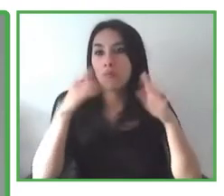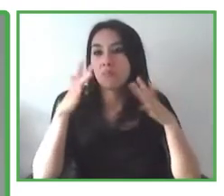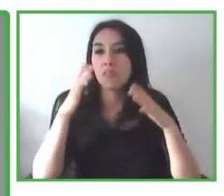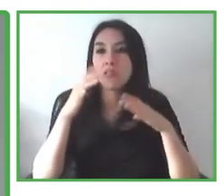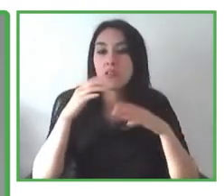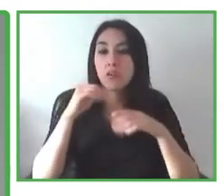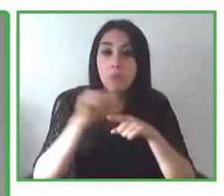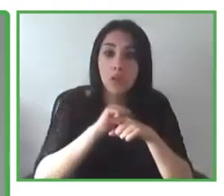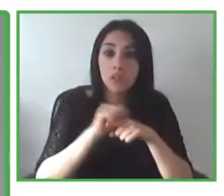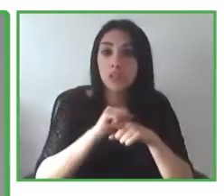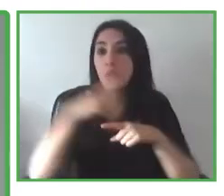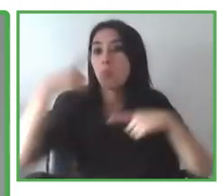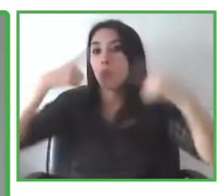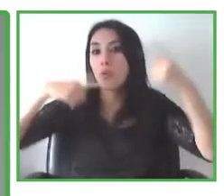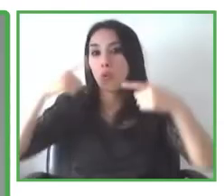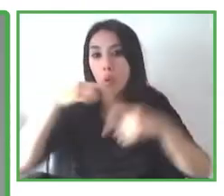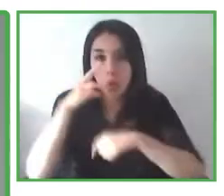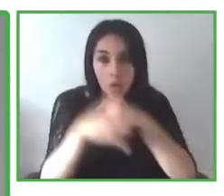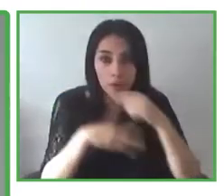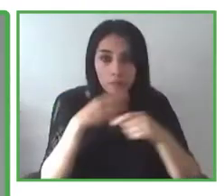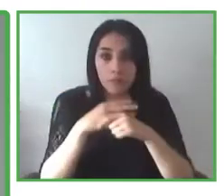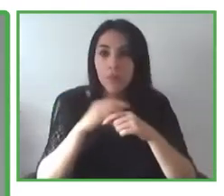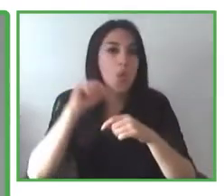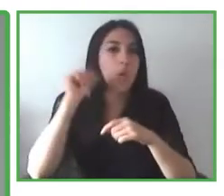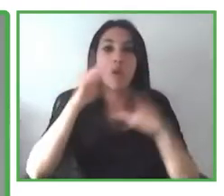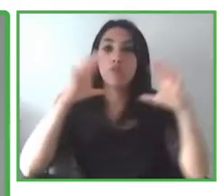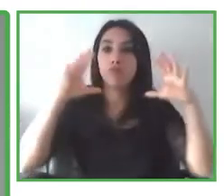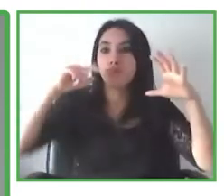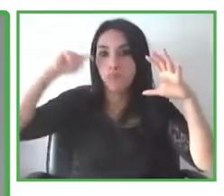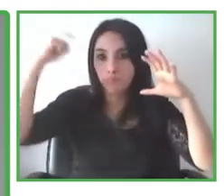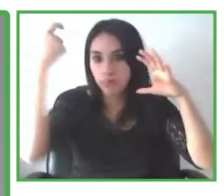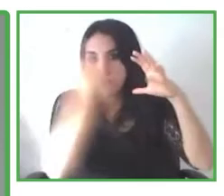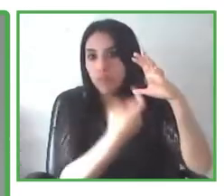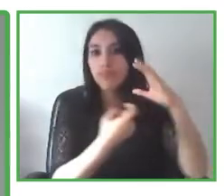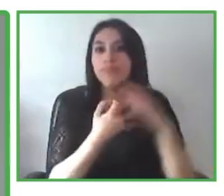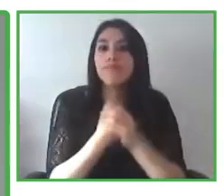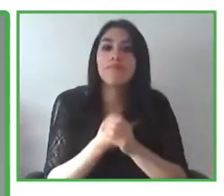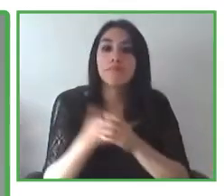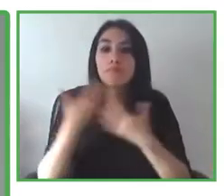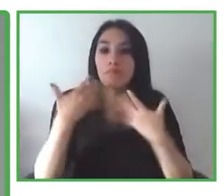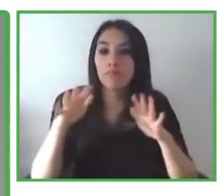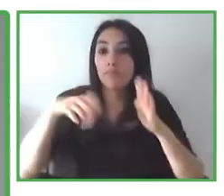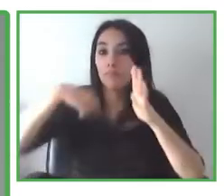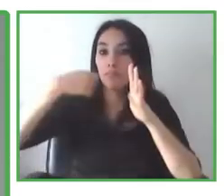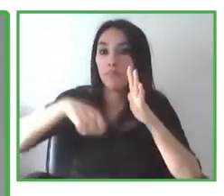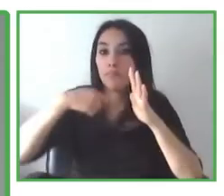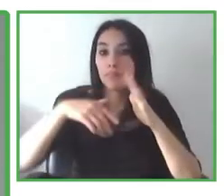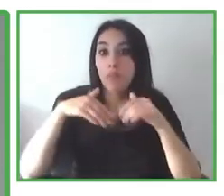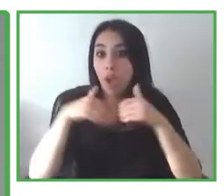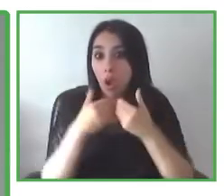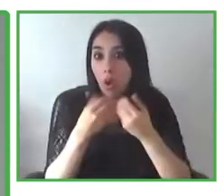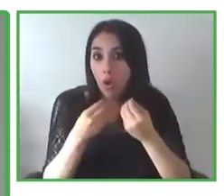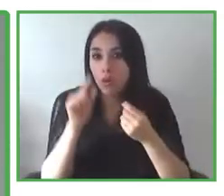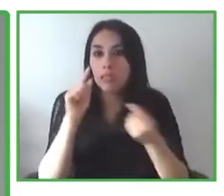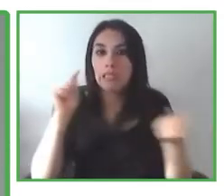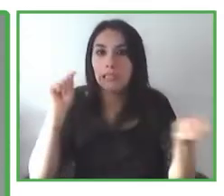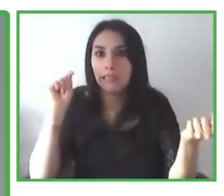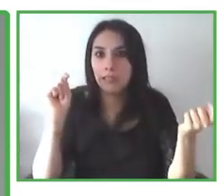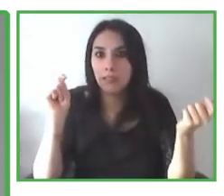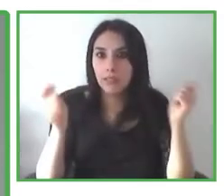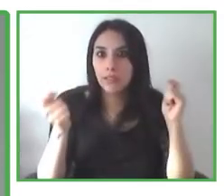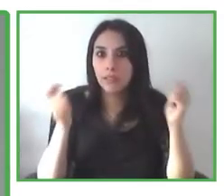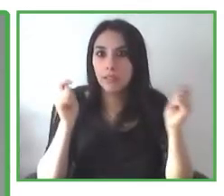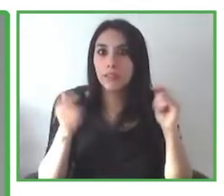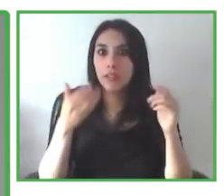los sectores. El Ciro Project se trata acerca del cambio, cambio para la mejora de las vidas de las